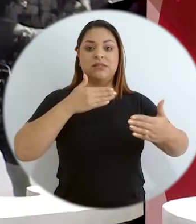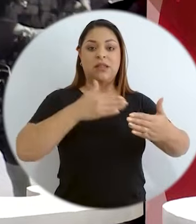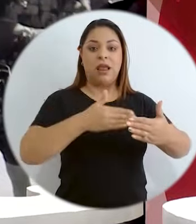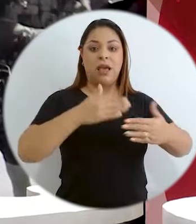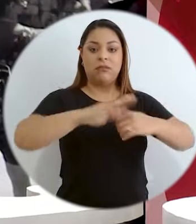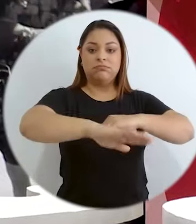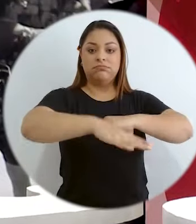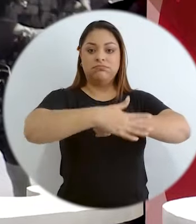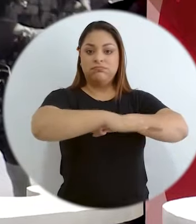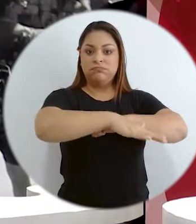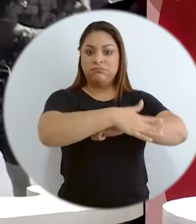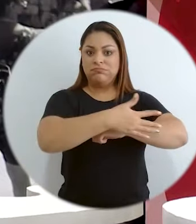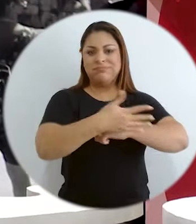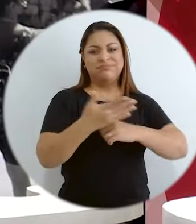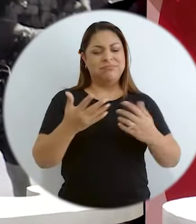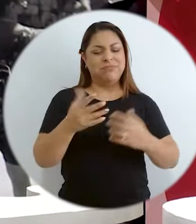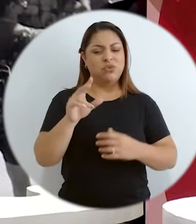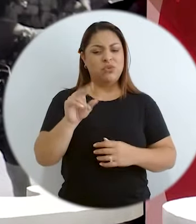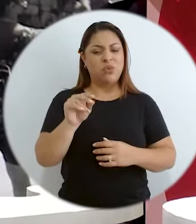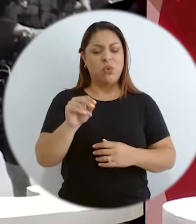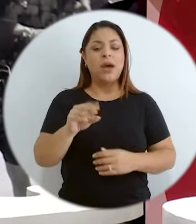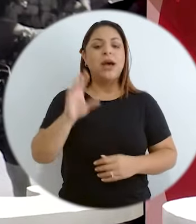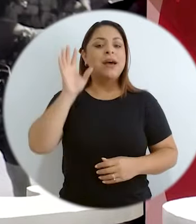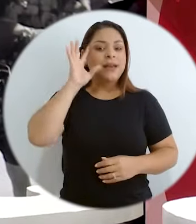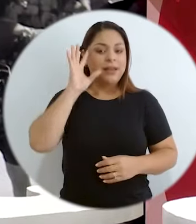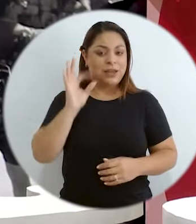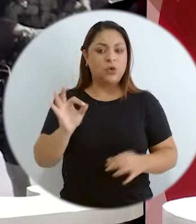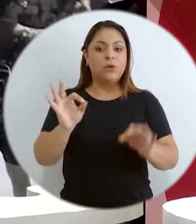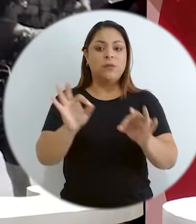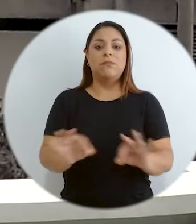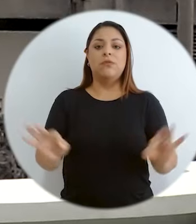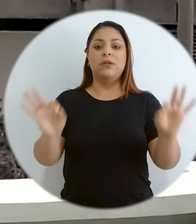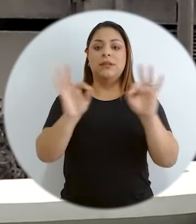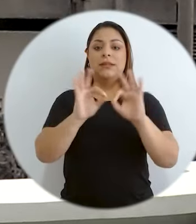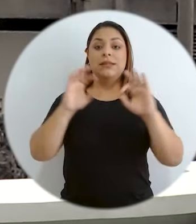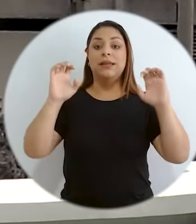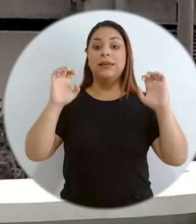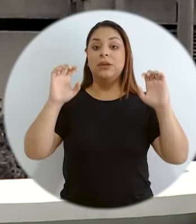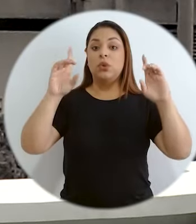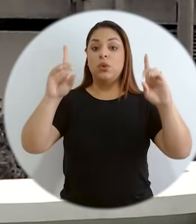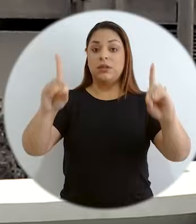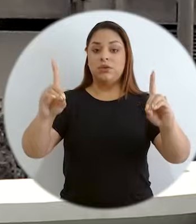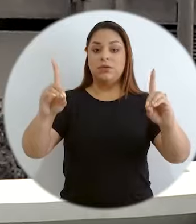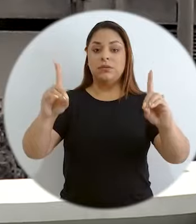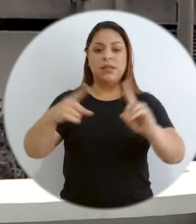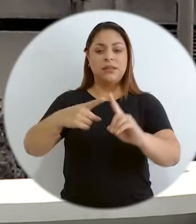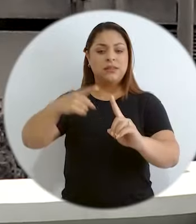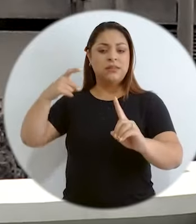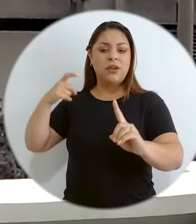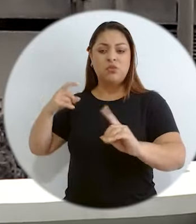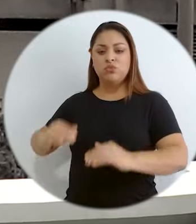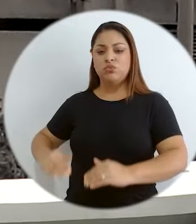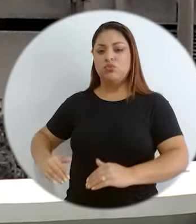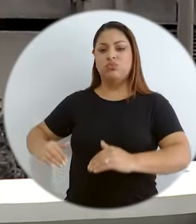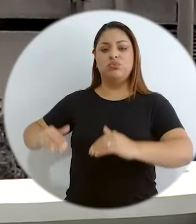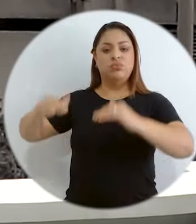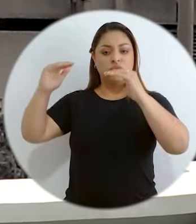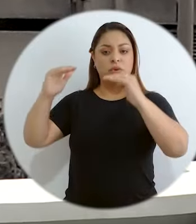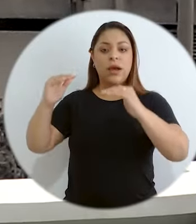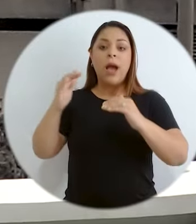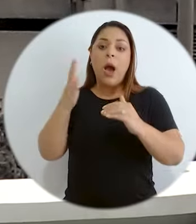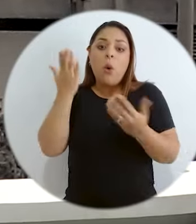un territorio insular. Creo que hay elementos de cómo nos han educado en términos de cuál es nuestra posición